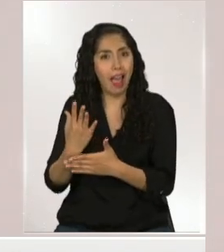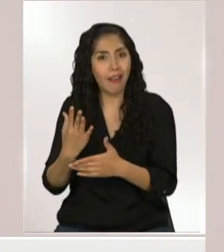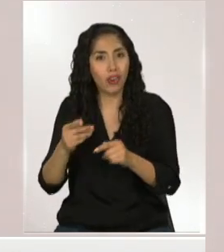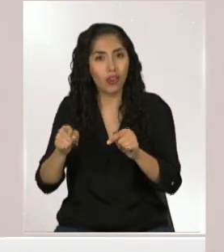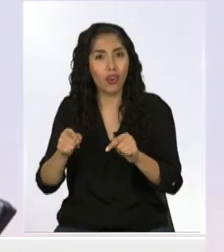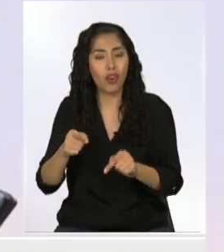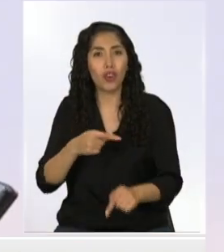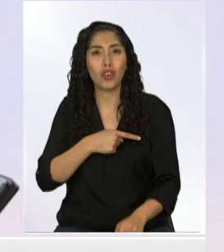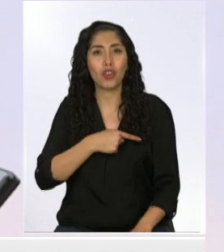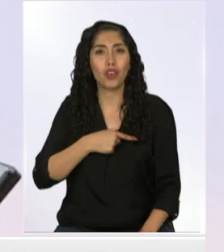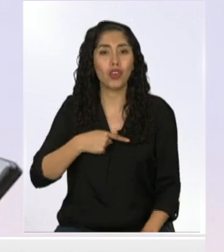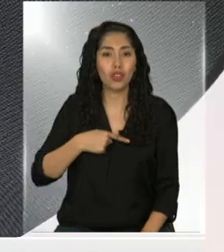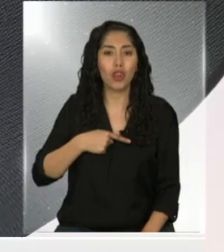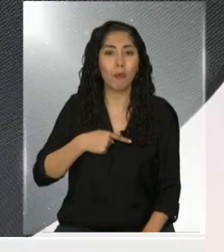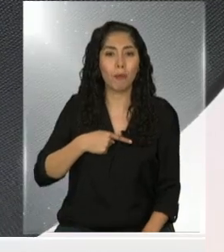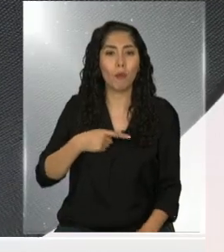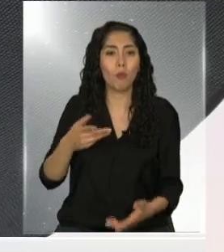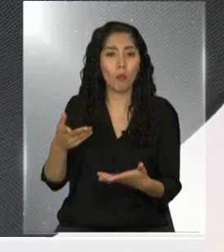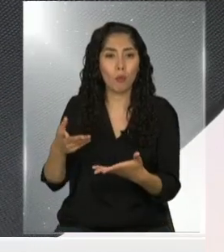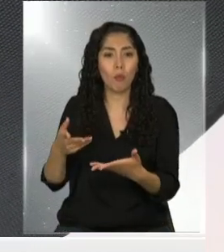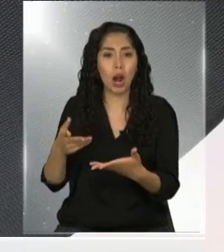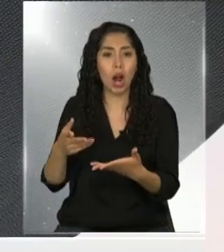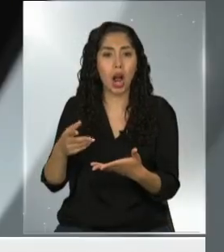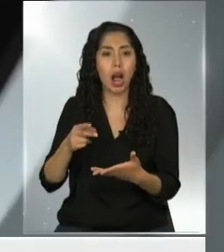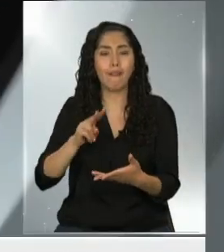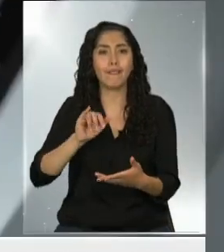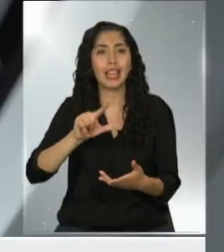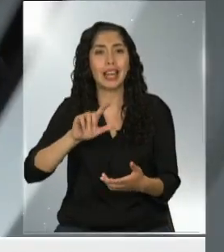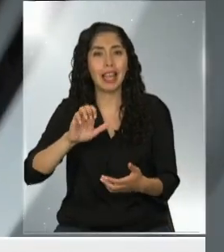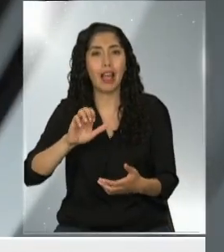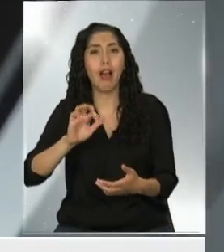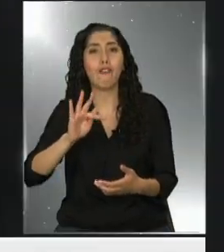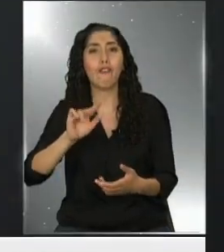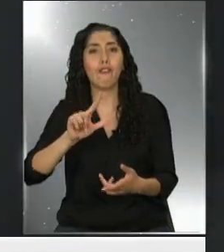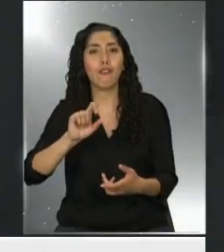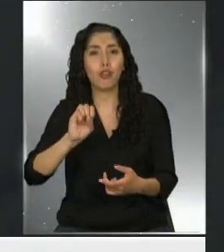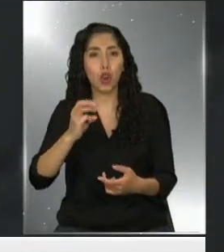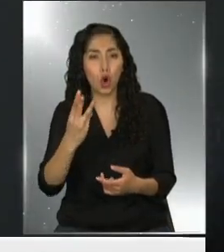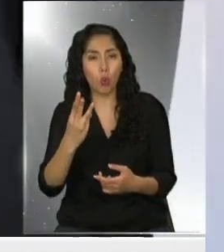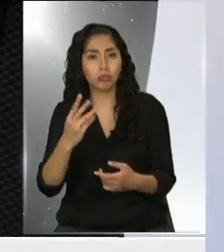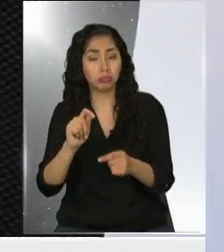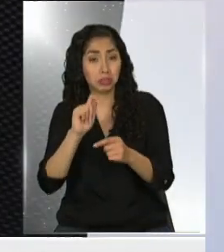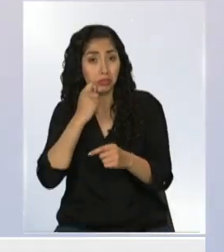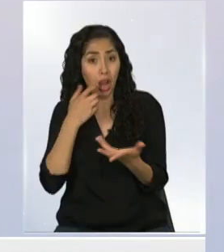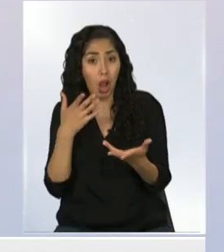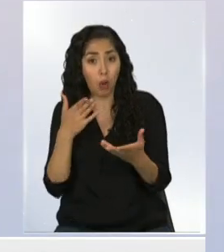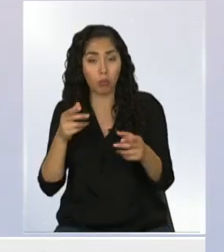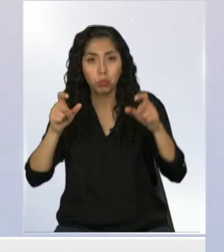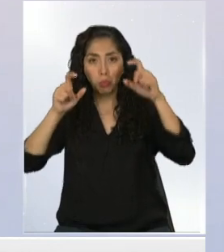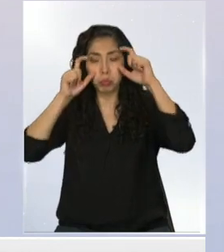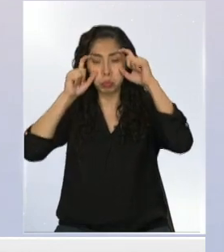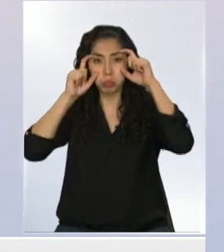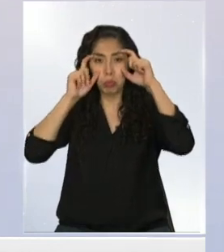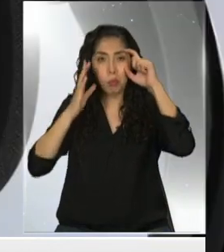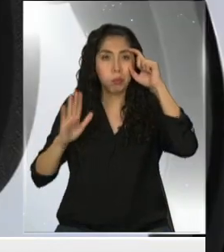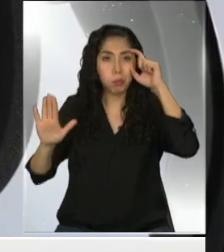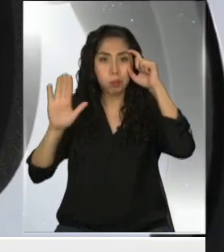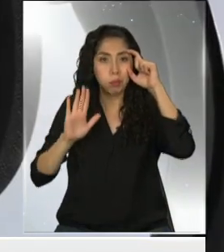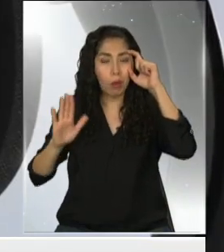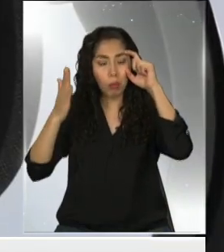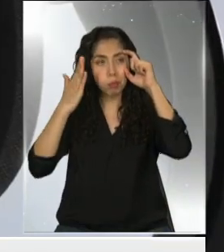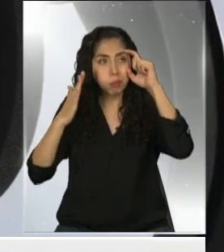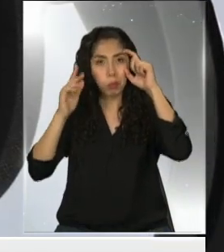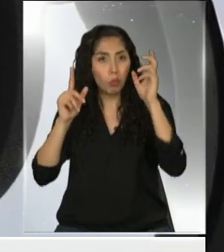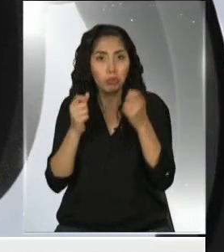Be The Flow de HTC. Tiene cosas súper interesantes. Tiene un sistema de enfriamiento que permite utilizarlo mucho tiempo sin que se caliente.